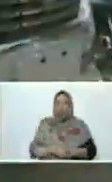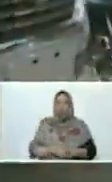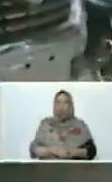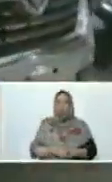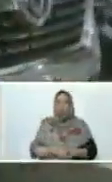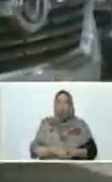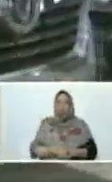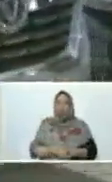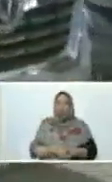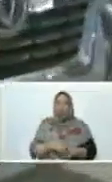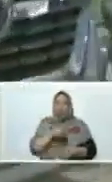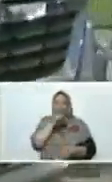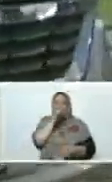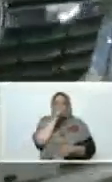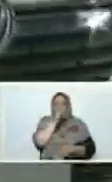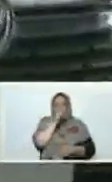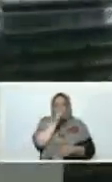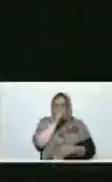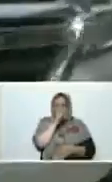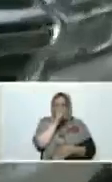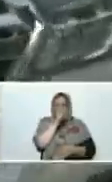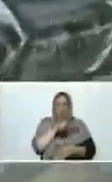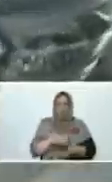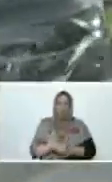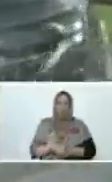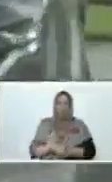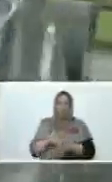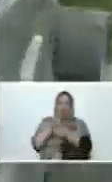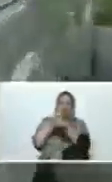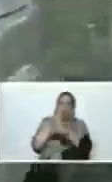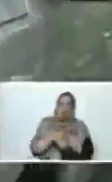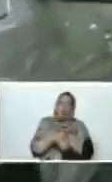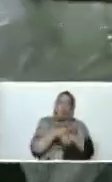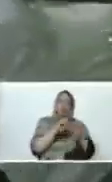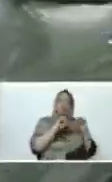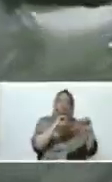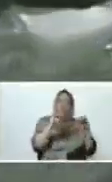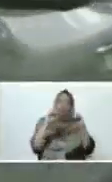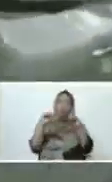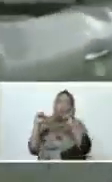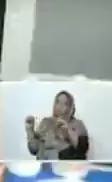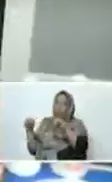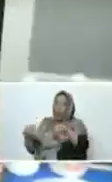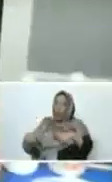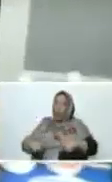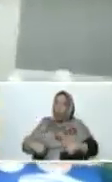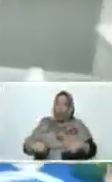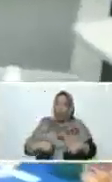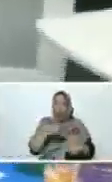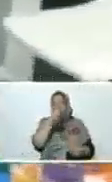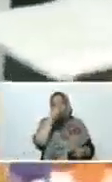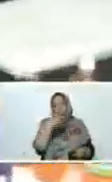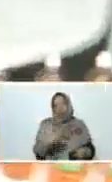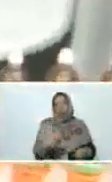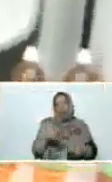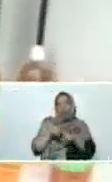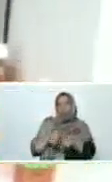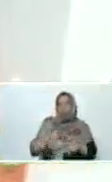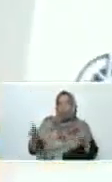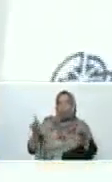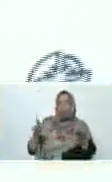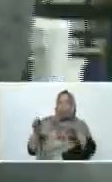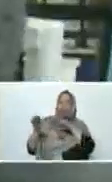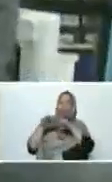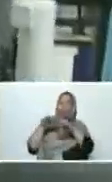cosas que mostrarles. Yo les pido siempre, Hipólito, Tarek, que hagamos un esfuerzo extraordinario, un esfuerzo extra de